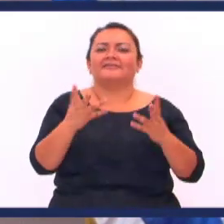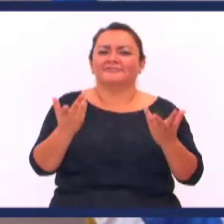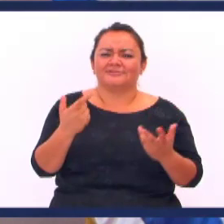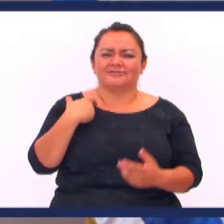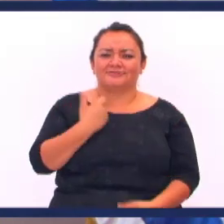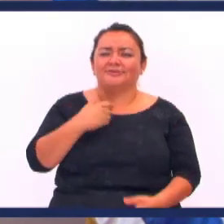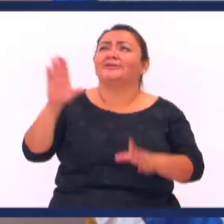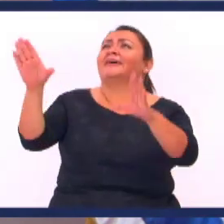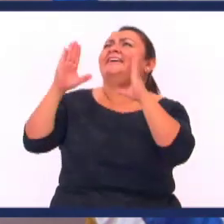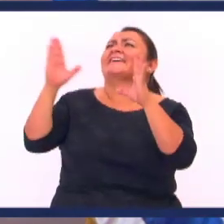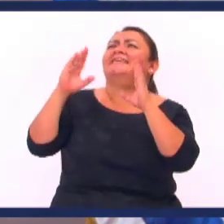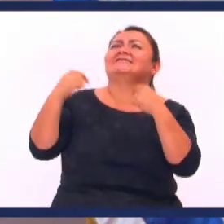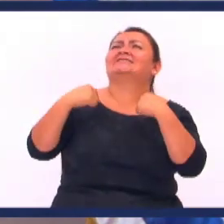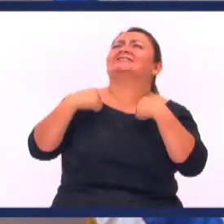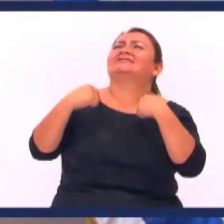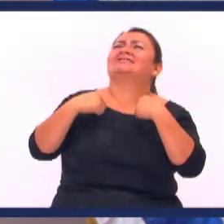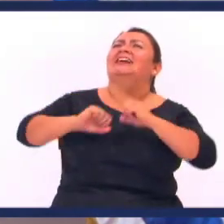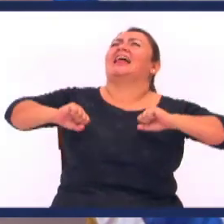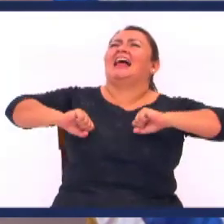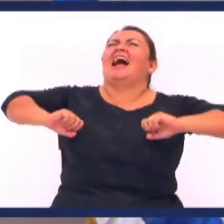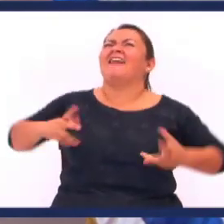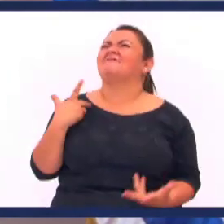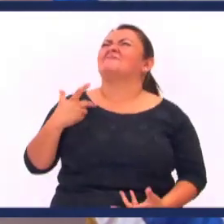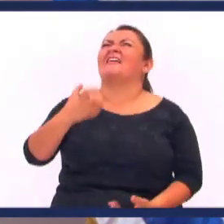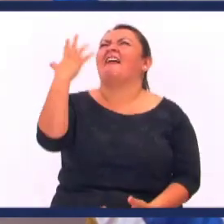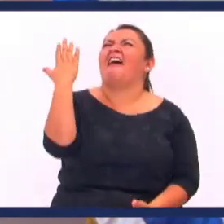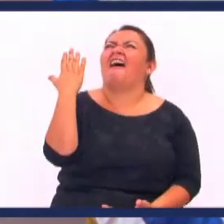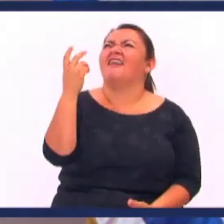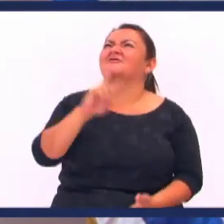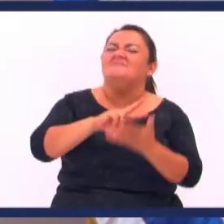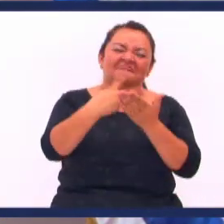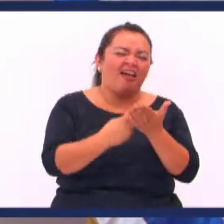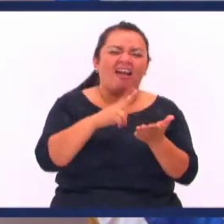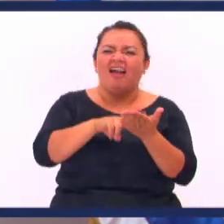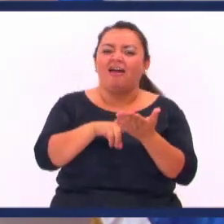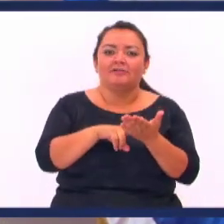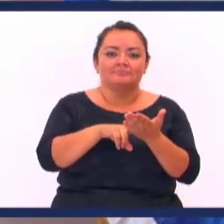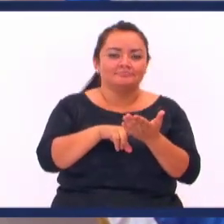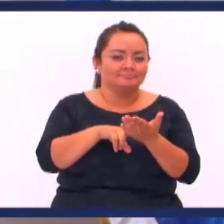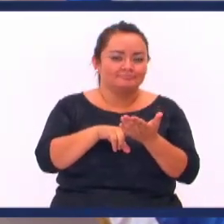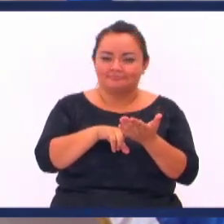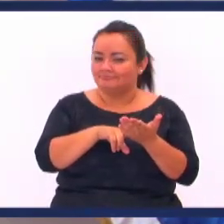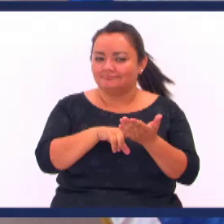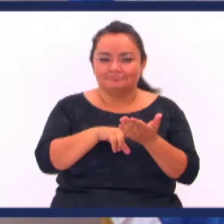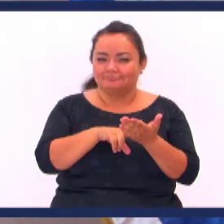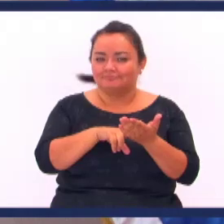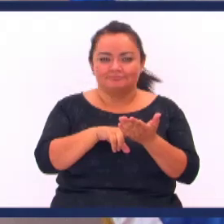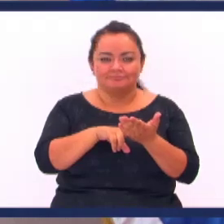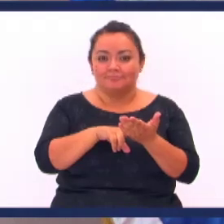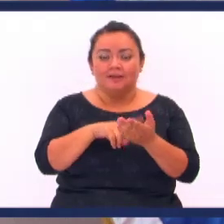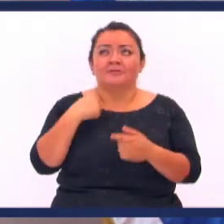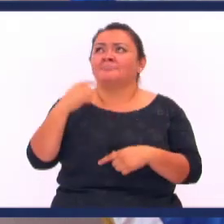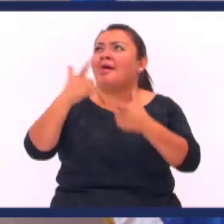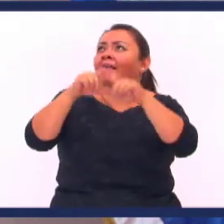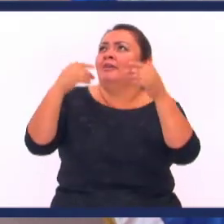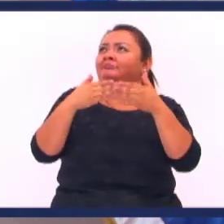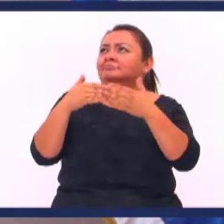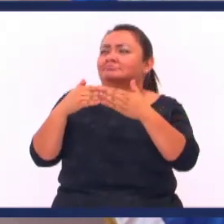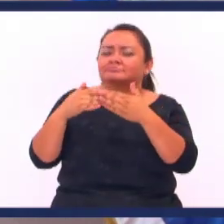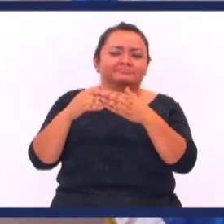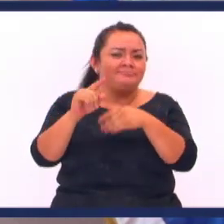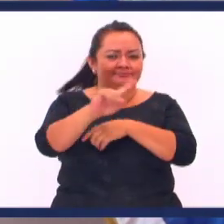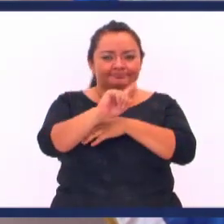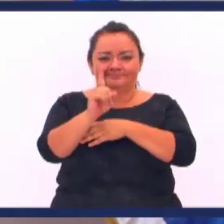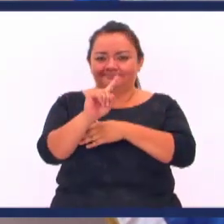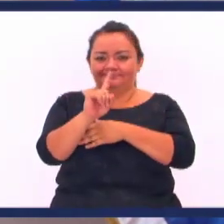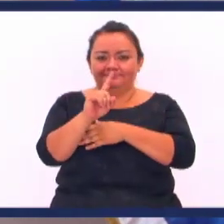Dios No necesito venir yo A hacer un escándalo A tirarme al suelo A tratar de hablar En otros idiomas Que Dios no entiende Porque Dios creó Y nos